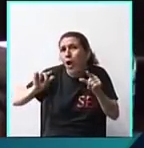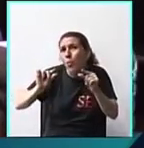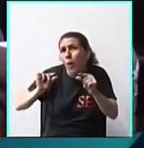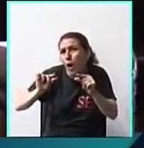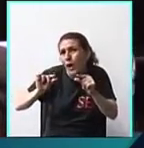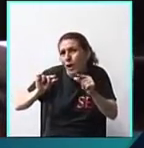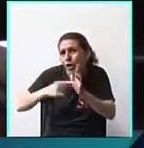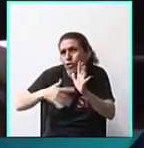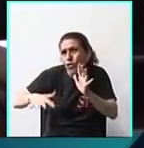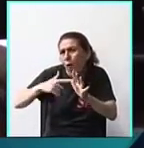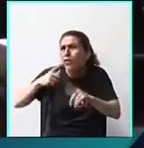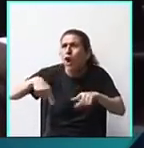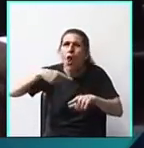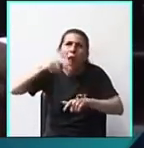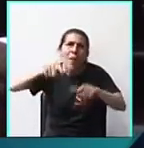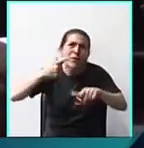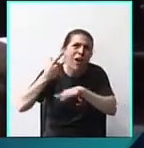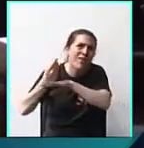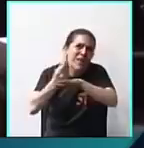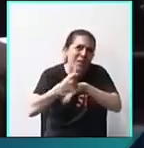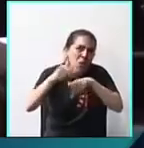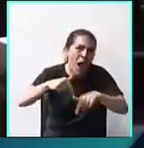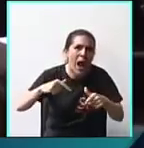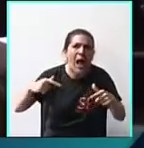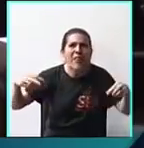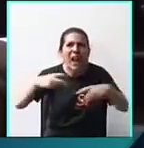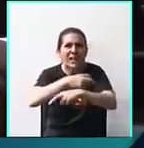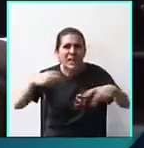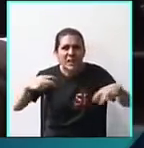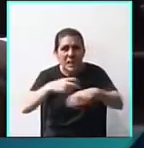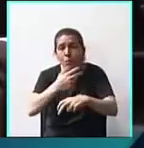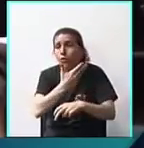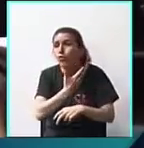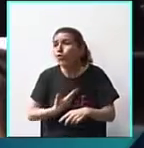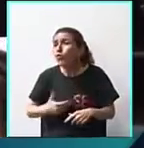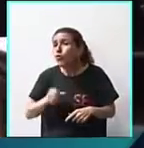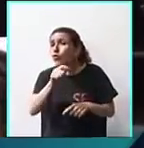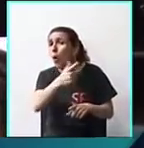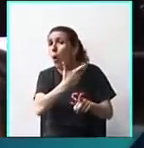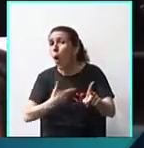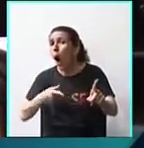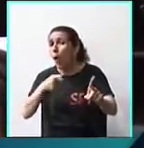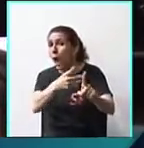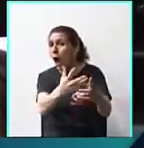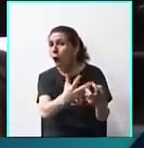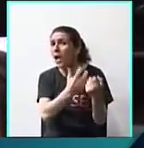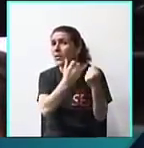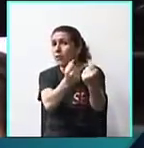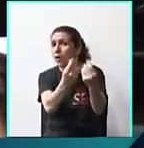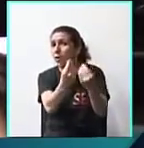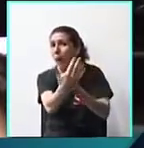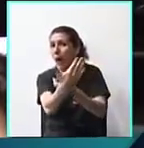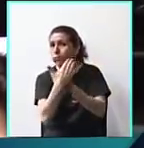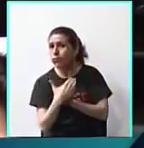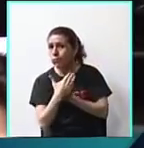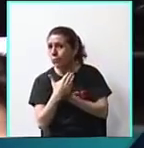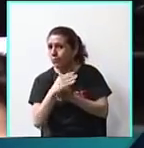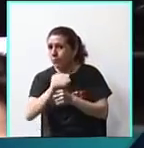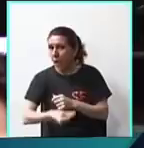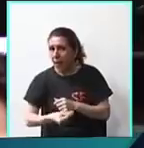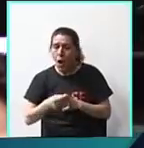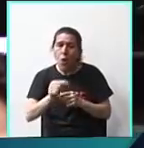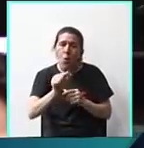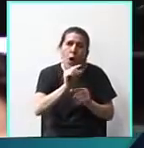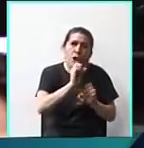todos los que habitan, todos los que transitan, y que su gobierno está haciendo muchos esfuerzos para eso. Un poquito peor,